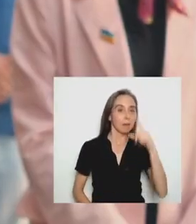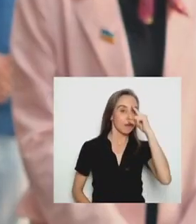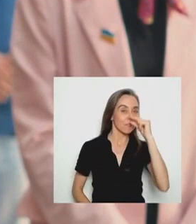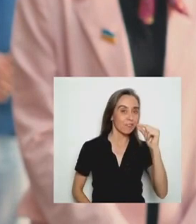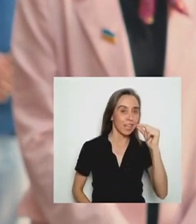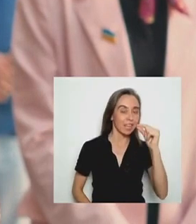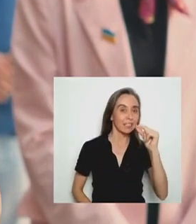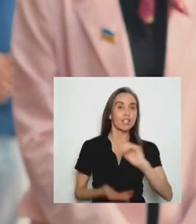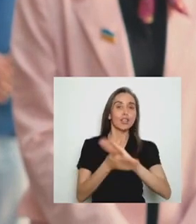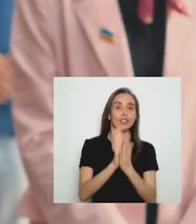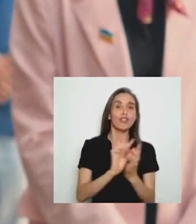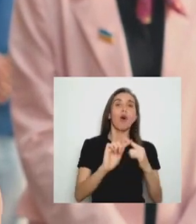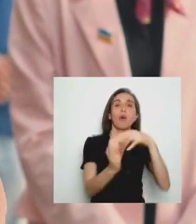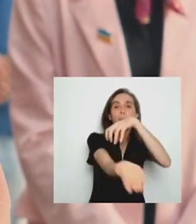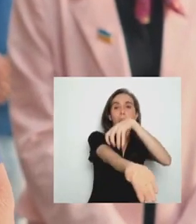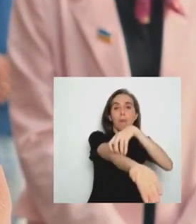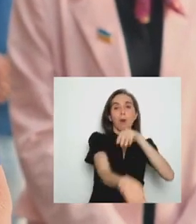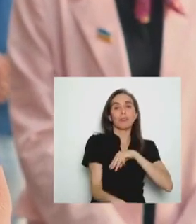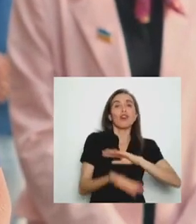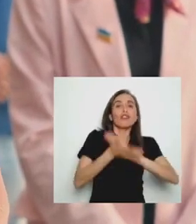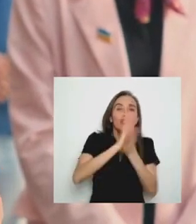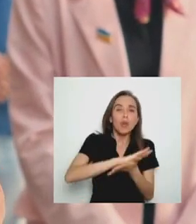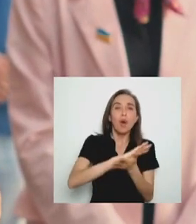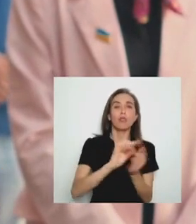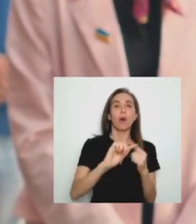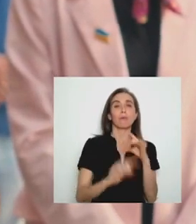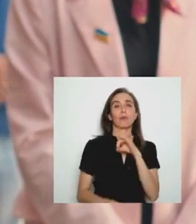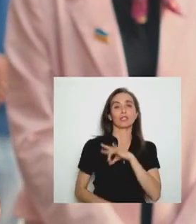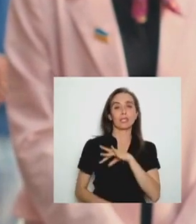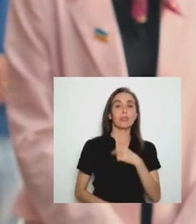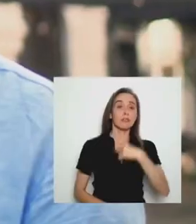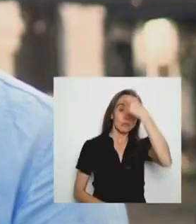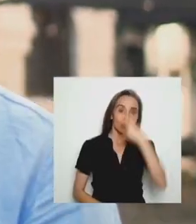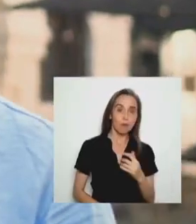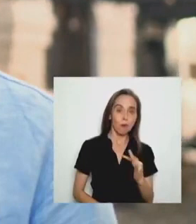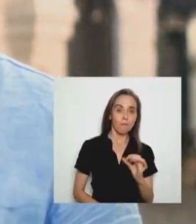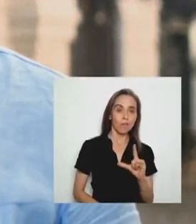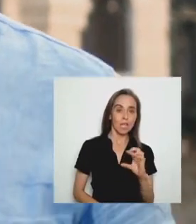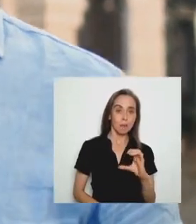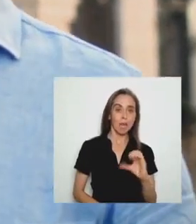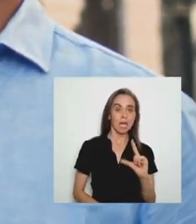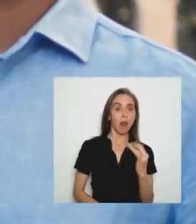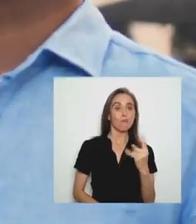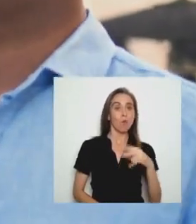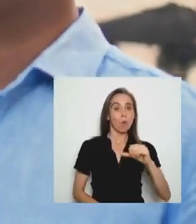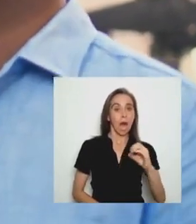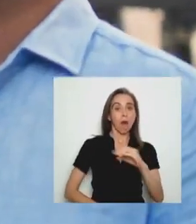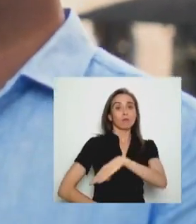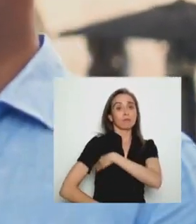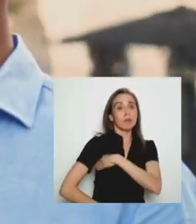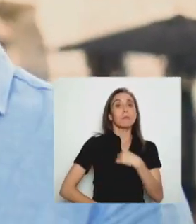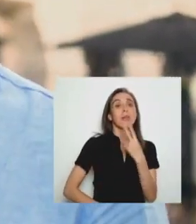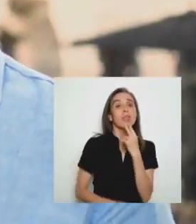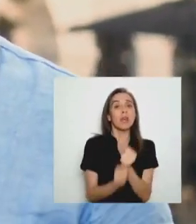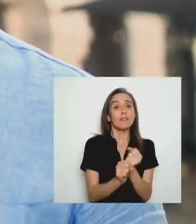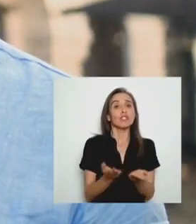Frey Todo por la región metropolitana Todo por Chile Soy Felipe Calfunao Trabajador social He dedicado